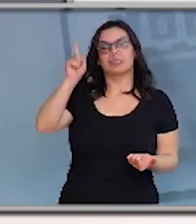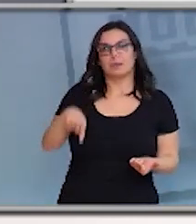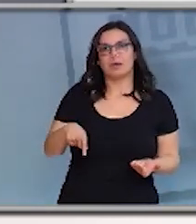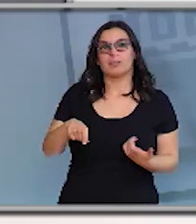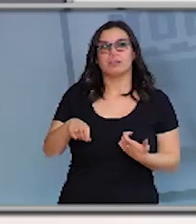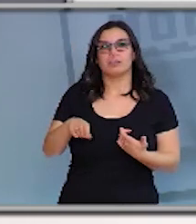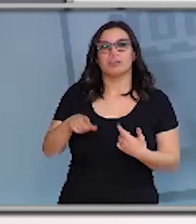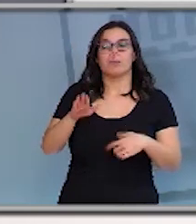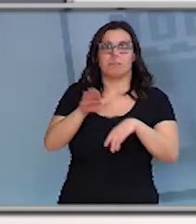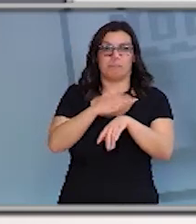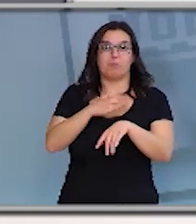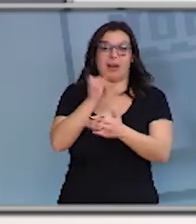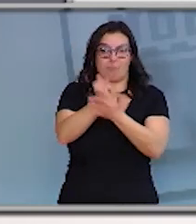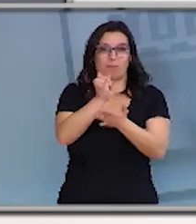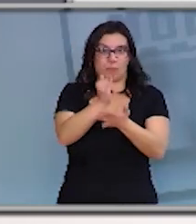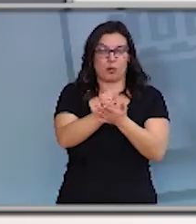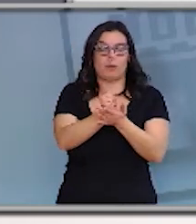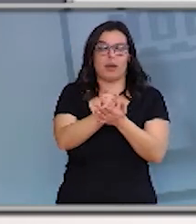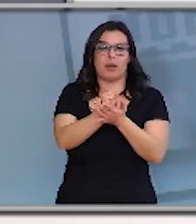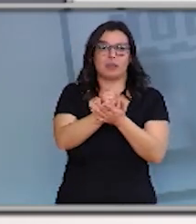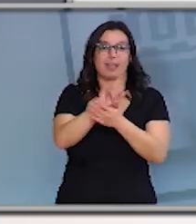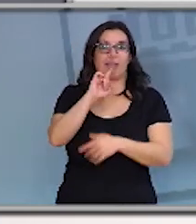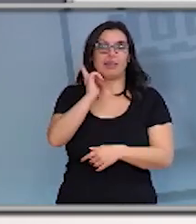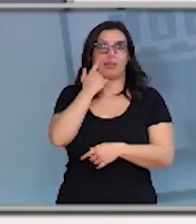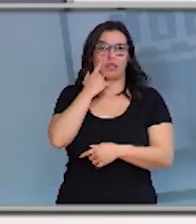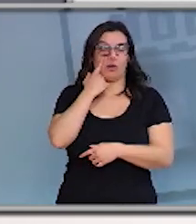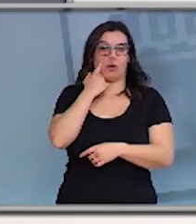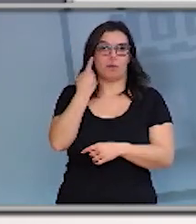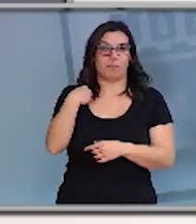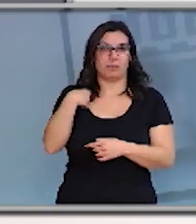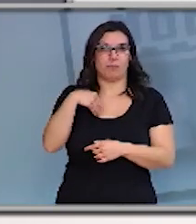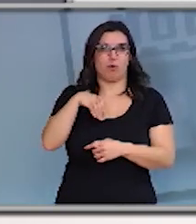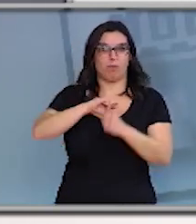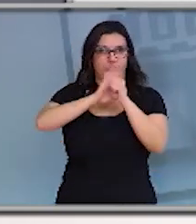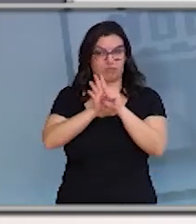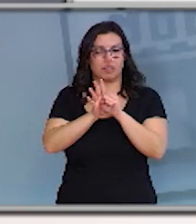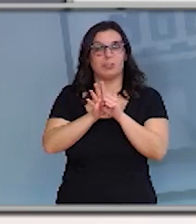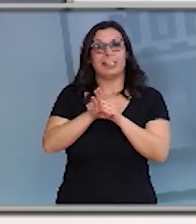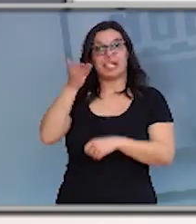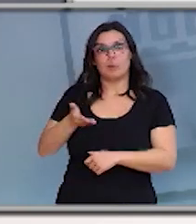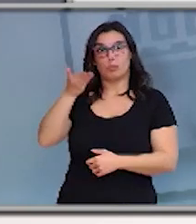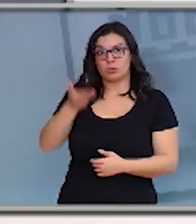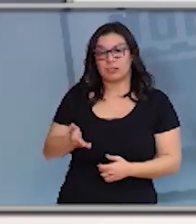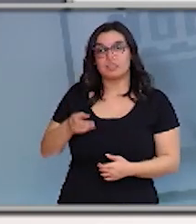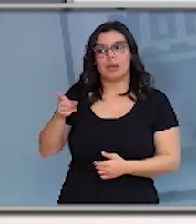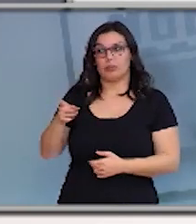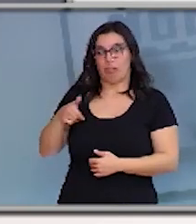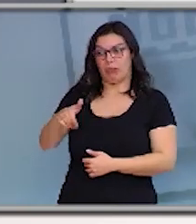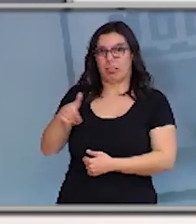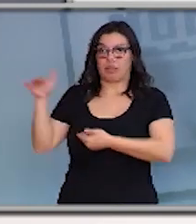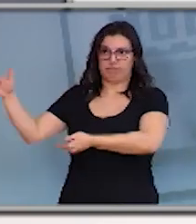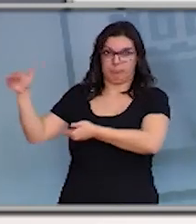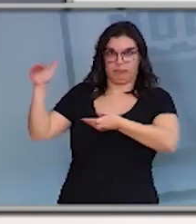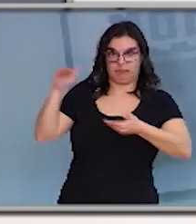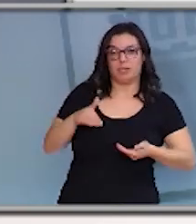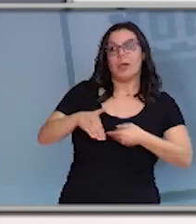necesitamos facer para facer as pruebas de detección molecular. É importante que isto nos vaya chegando, o